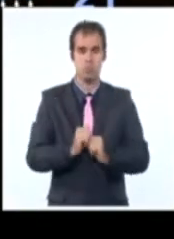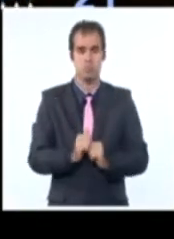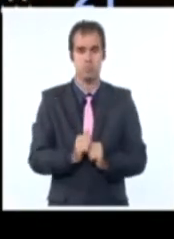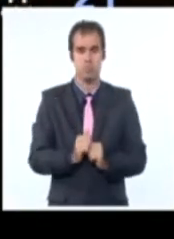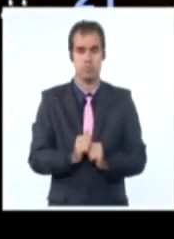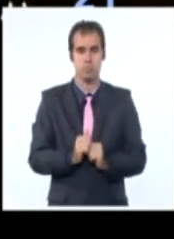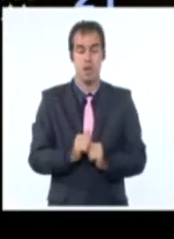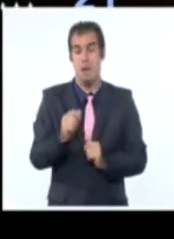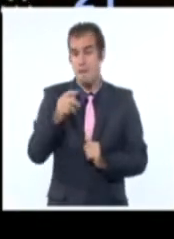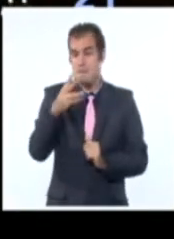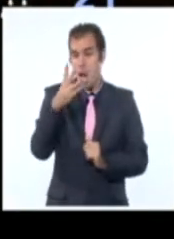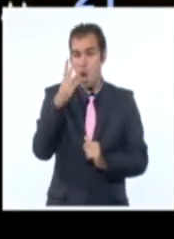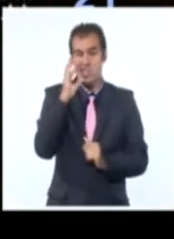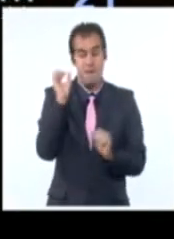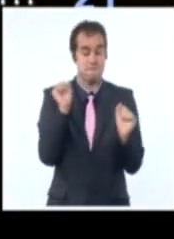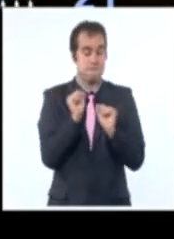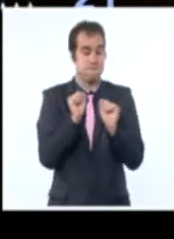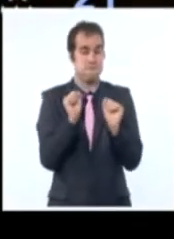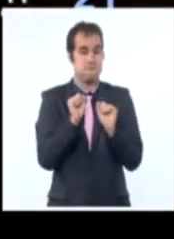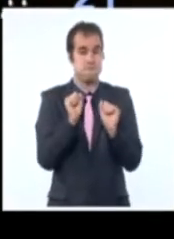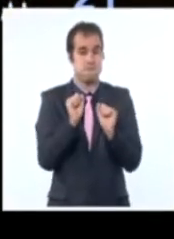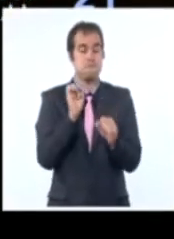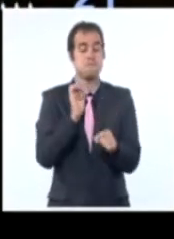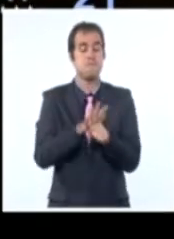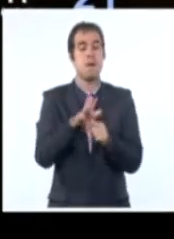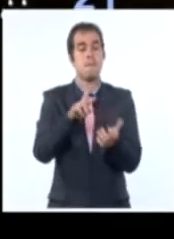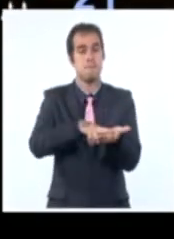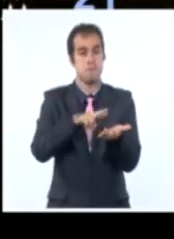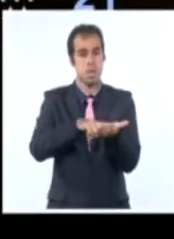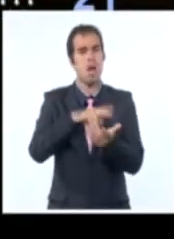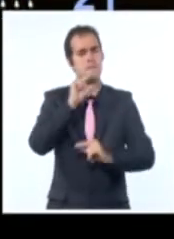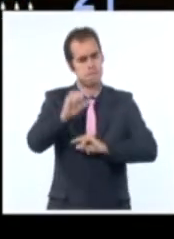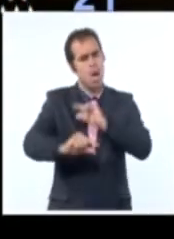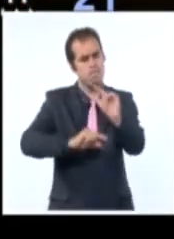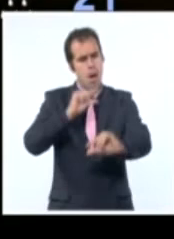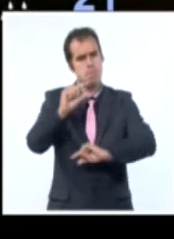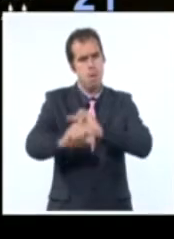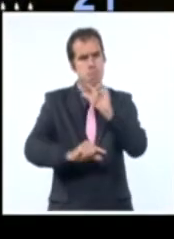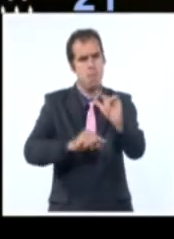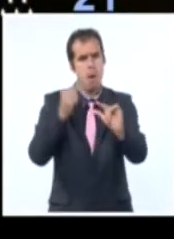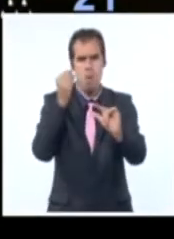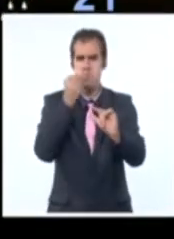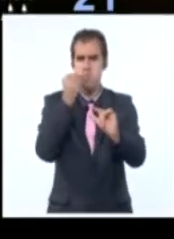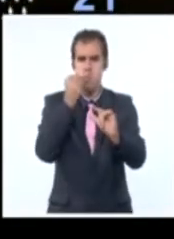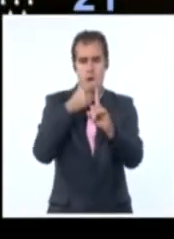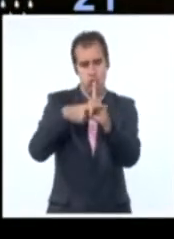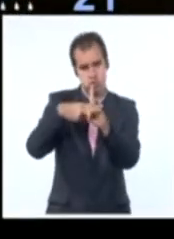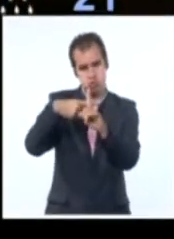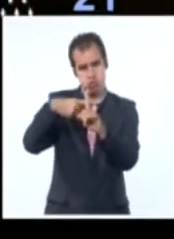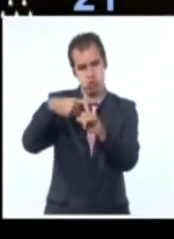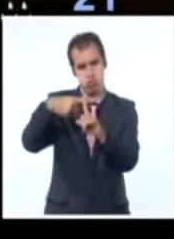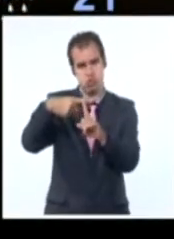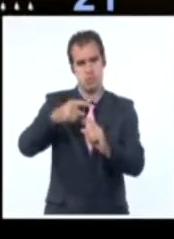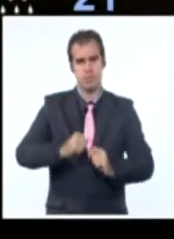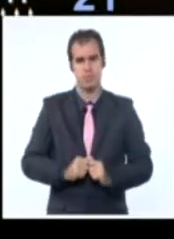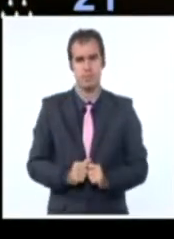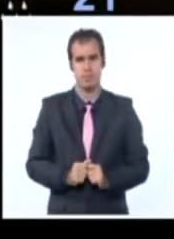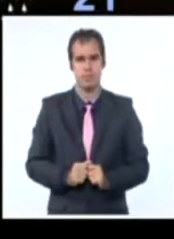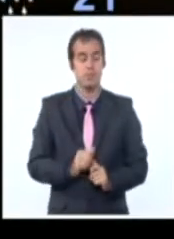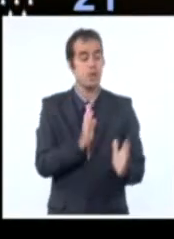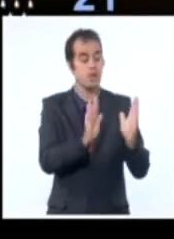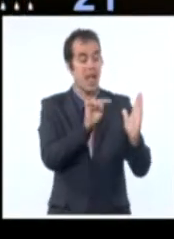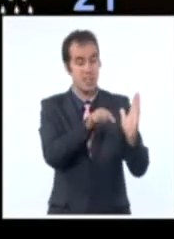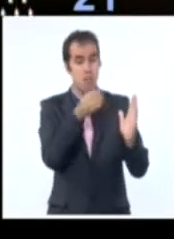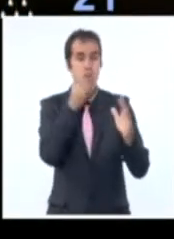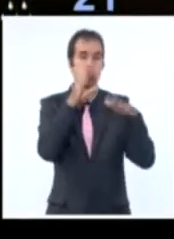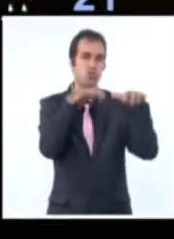algo frías, sobre todo las del martes, pero a partir de este momento ya vamos a tener una tendencia ligera al aumento en cuanto a las temperaturas. Para la región oriental, chubascos y algunas